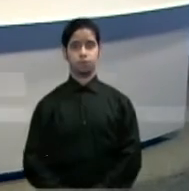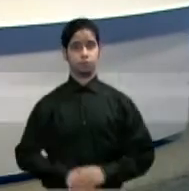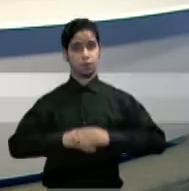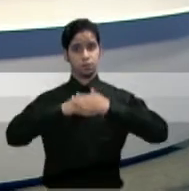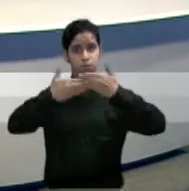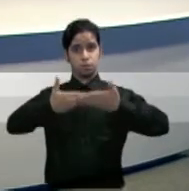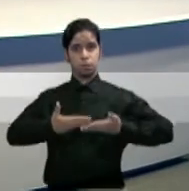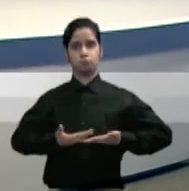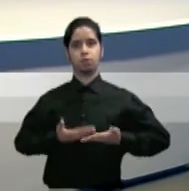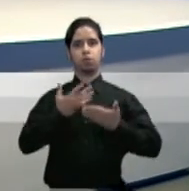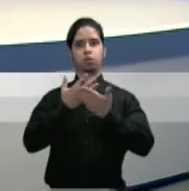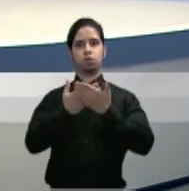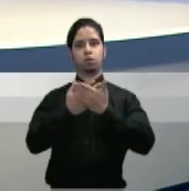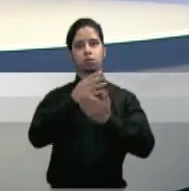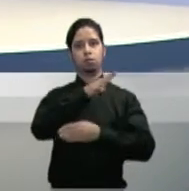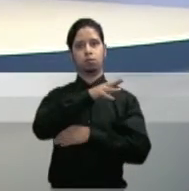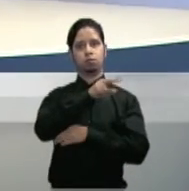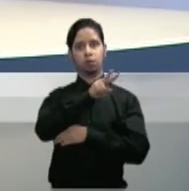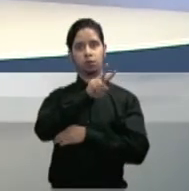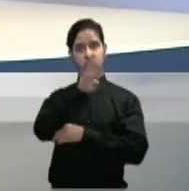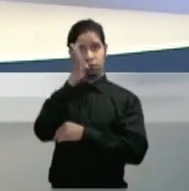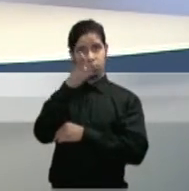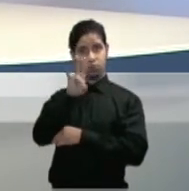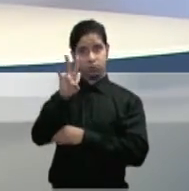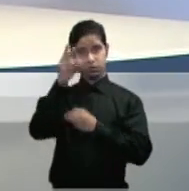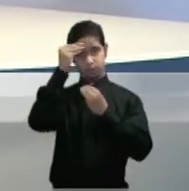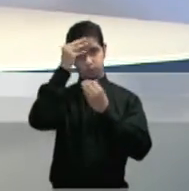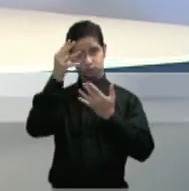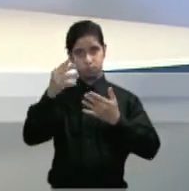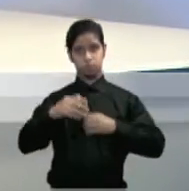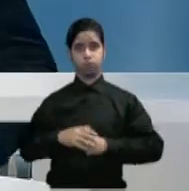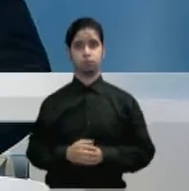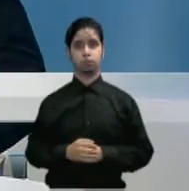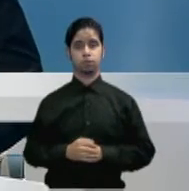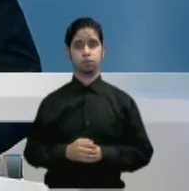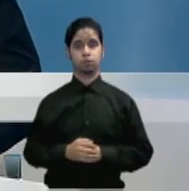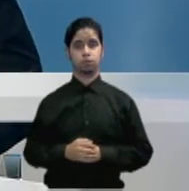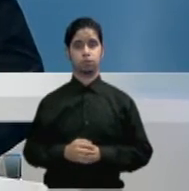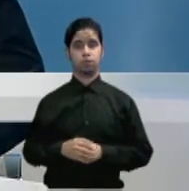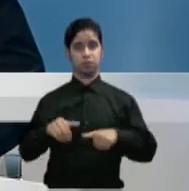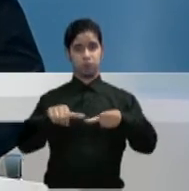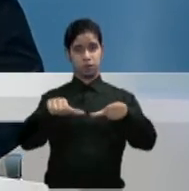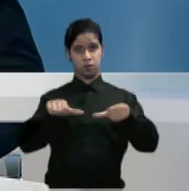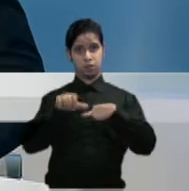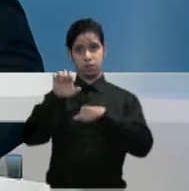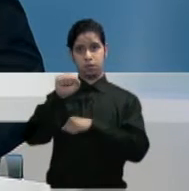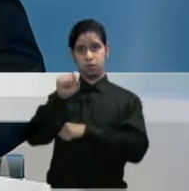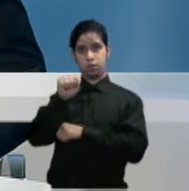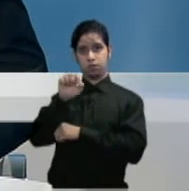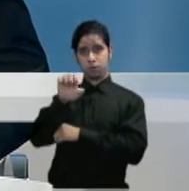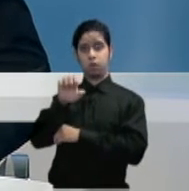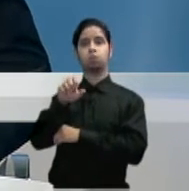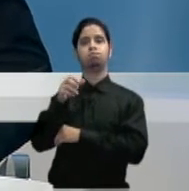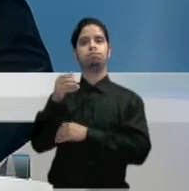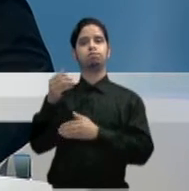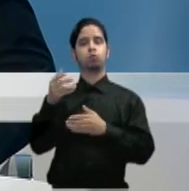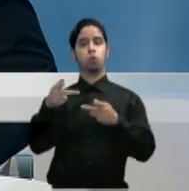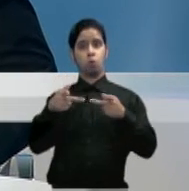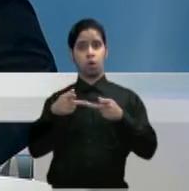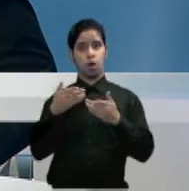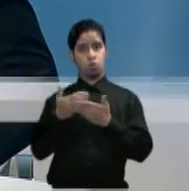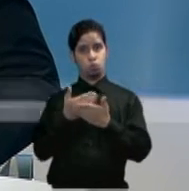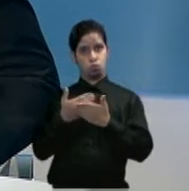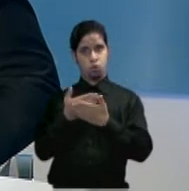Bienvenidos a Noticias 24 7 Informe, de inmediato pasamos a las noticias para esta hora. La zona este ahora cuenta con un nuevo centro educativo